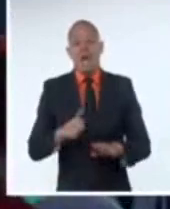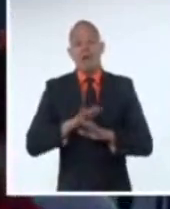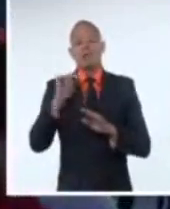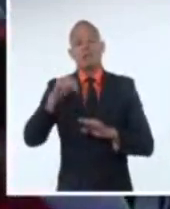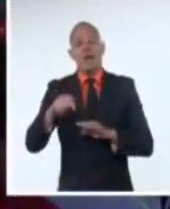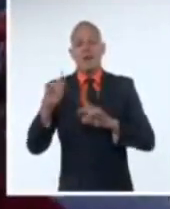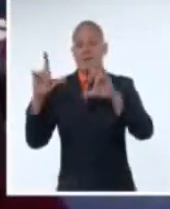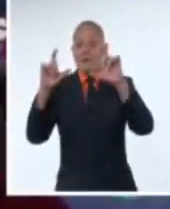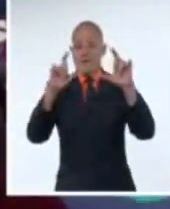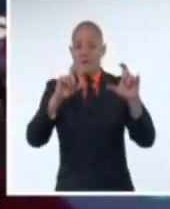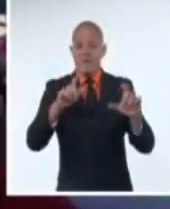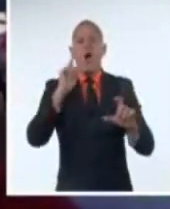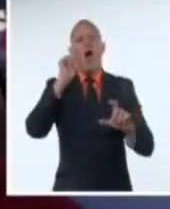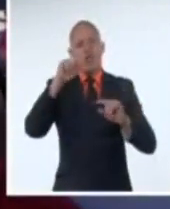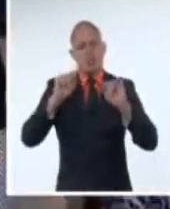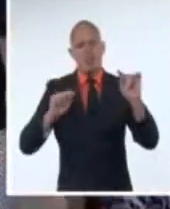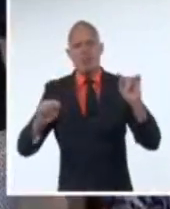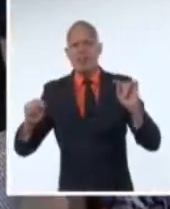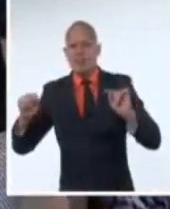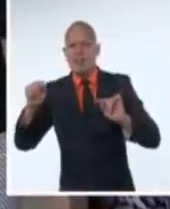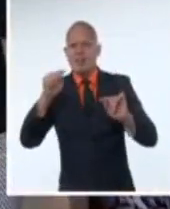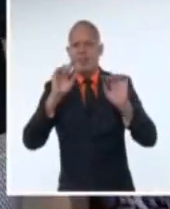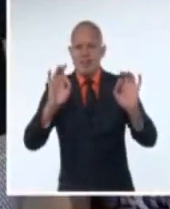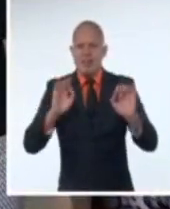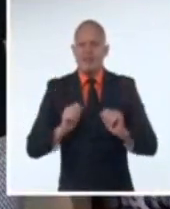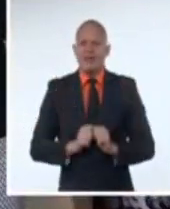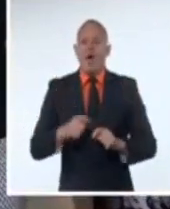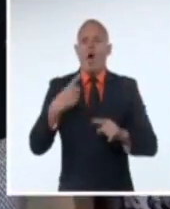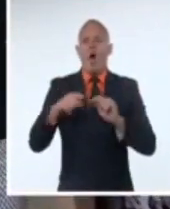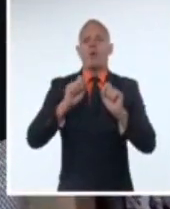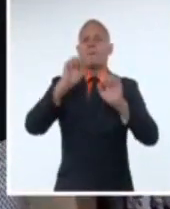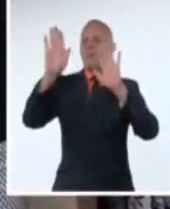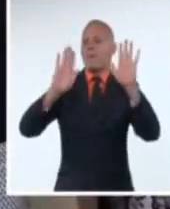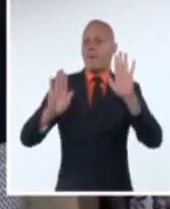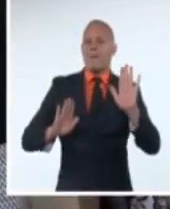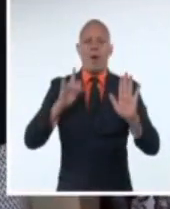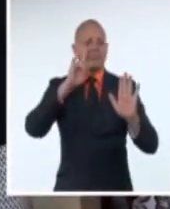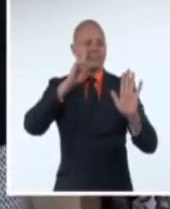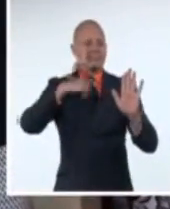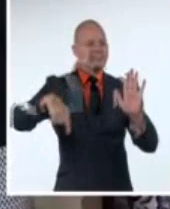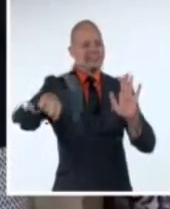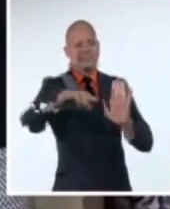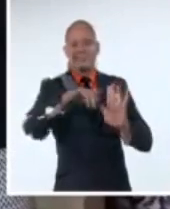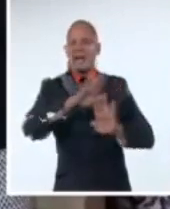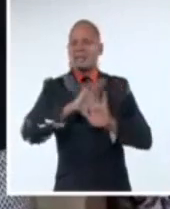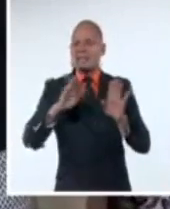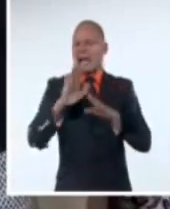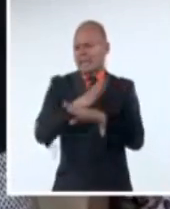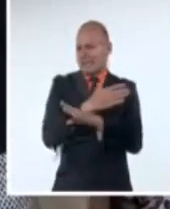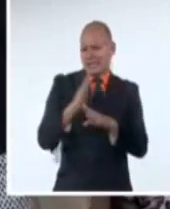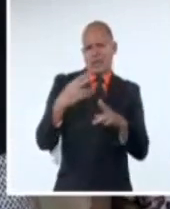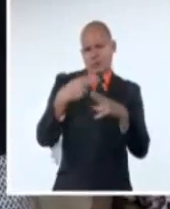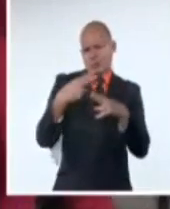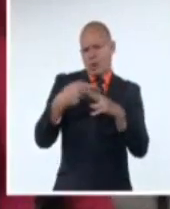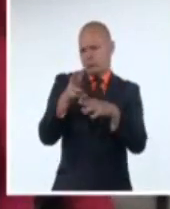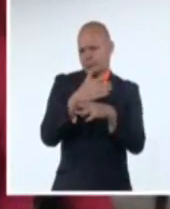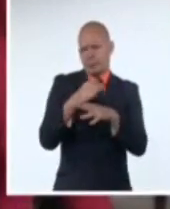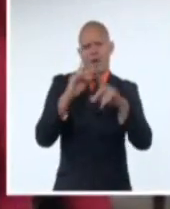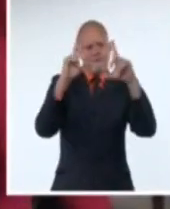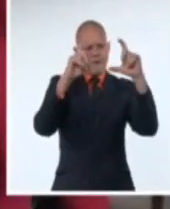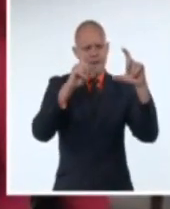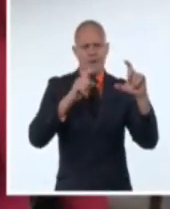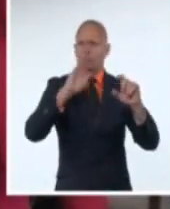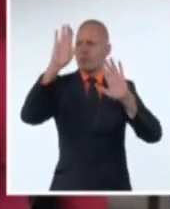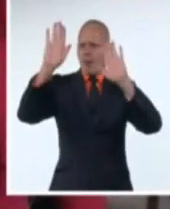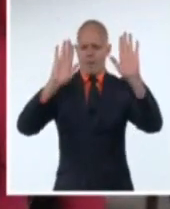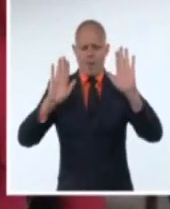fotografía ocupó espacio en esta primera jornada de la cita y la muestra Tropa en tu barrio, Albiopaz, reporte fotográfico. Quedó